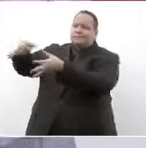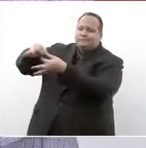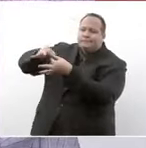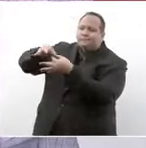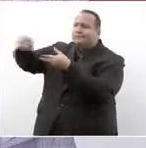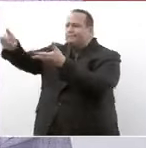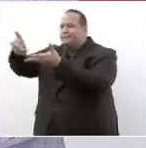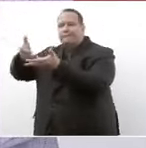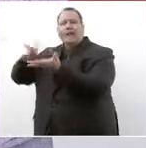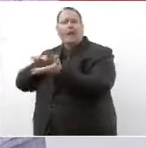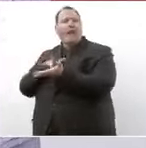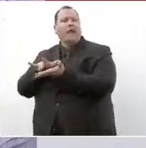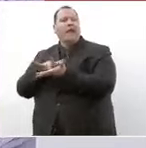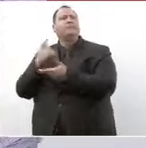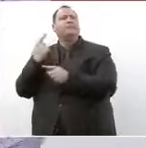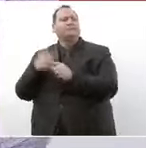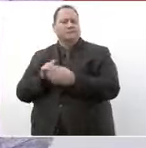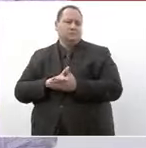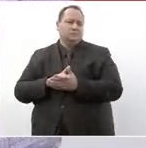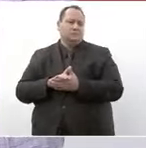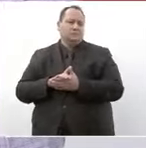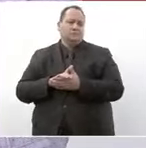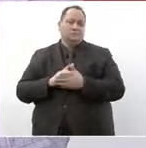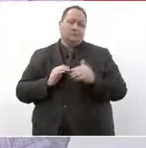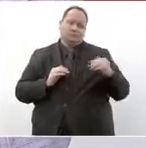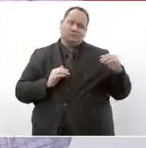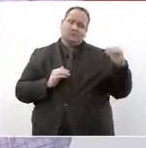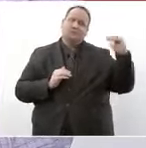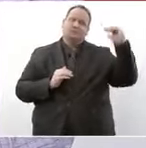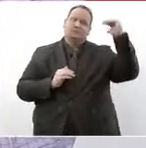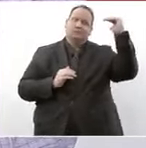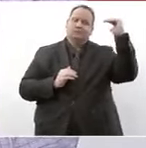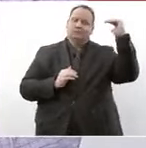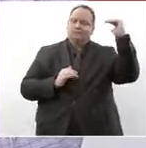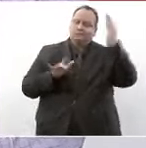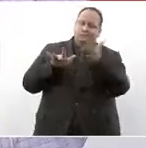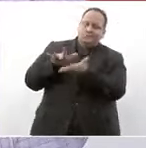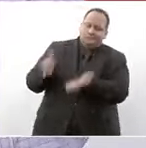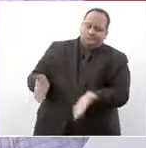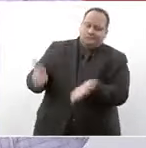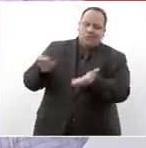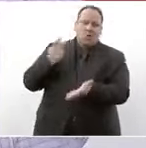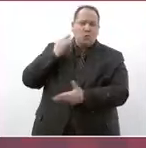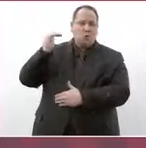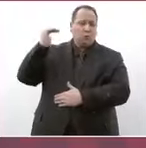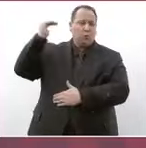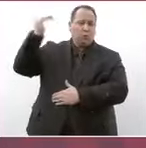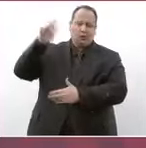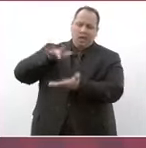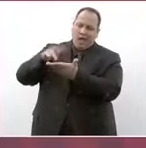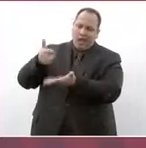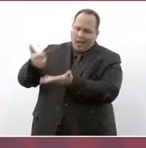apoyados por los más altos políticos